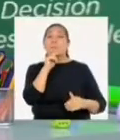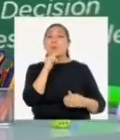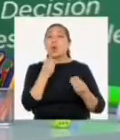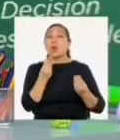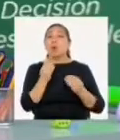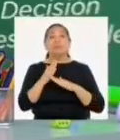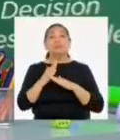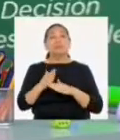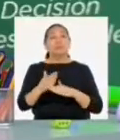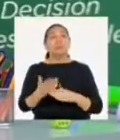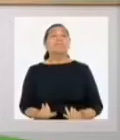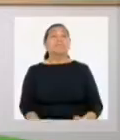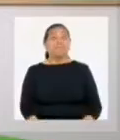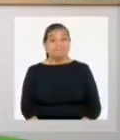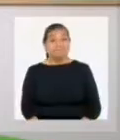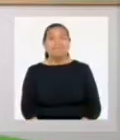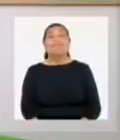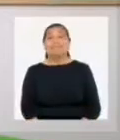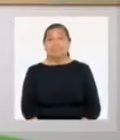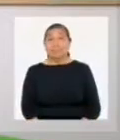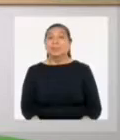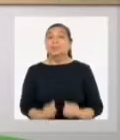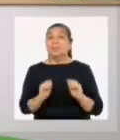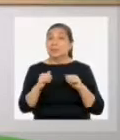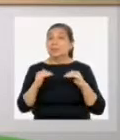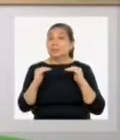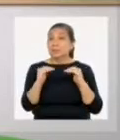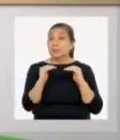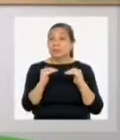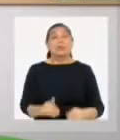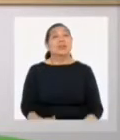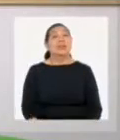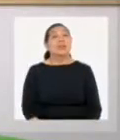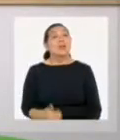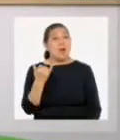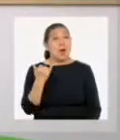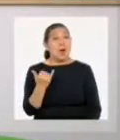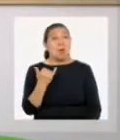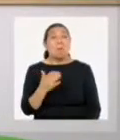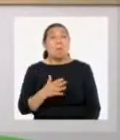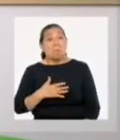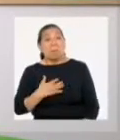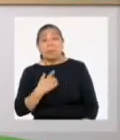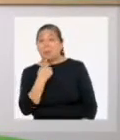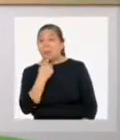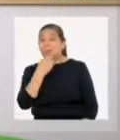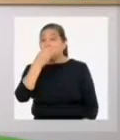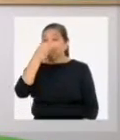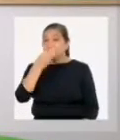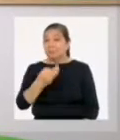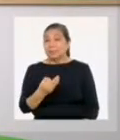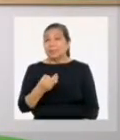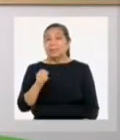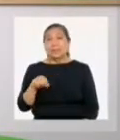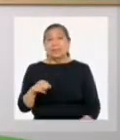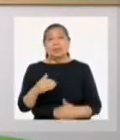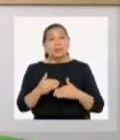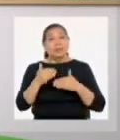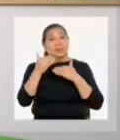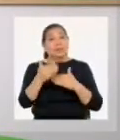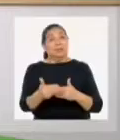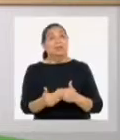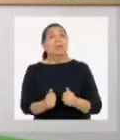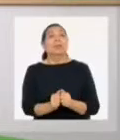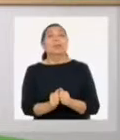género, así como rechazar la violencia, ¿no? Si lo comparamos con la situación de hoy, podemos afirmar que se ha